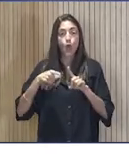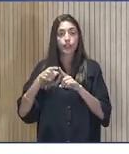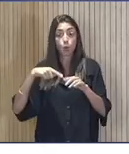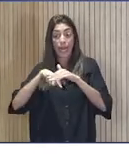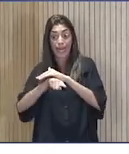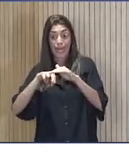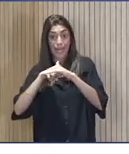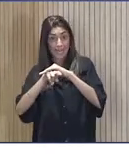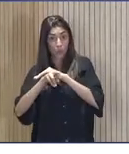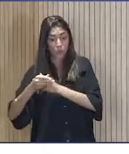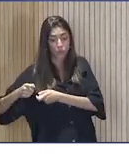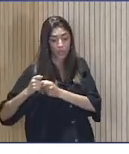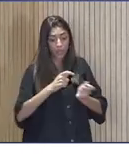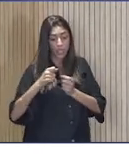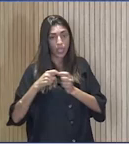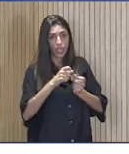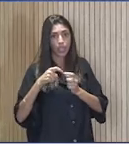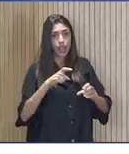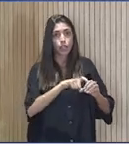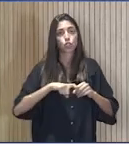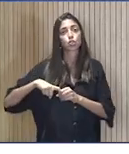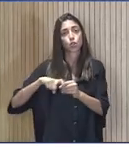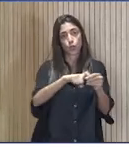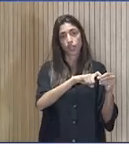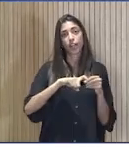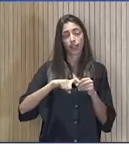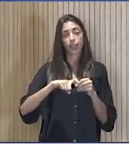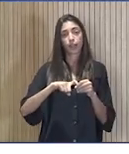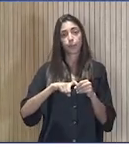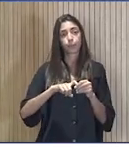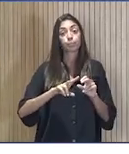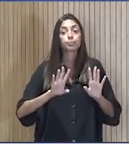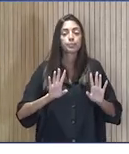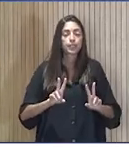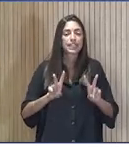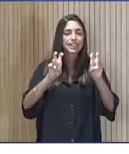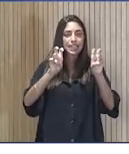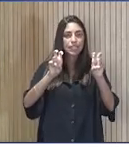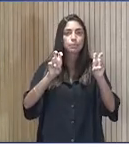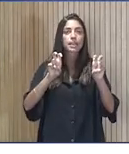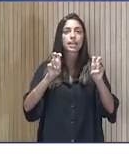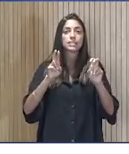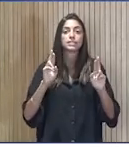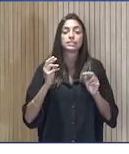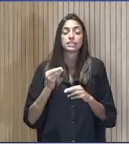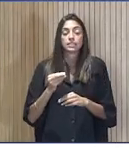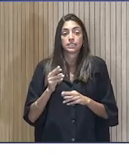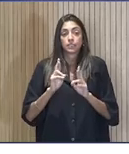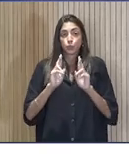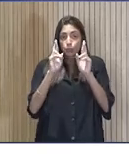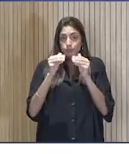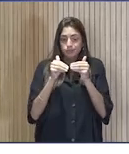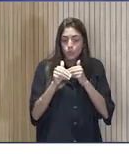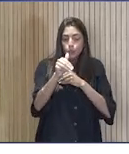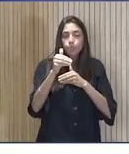precisamente a hacer esta solidaridad. el tema es que ojalá esto pueda ir a más y yo